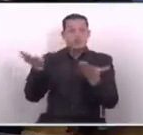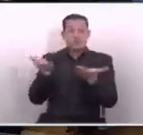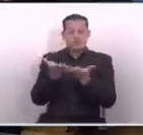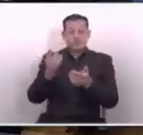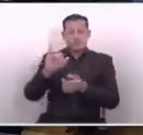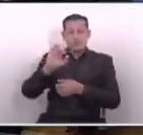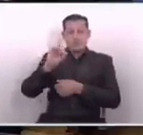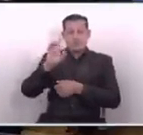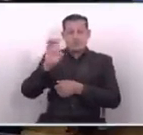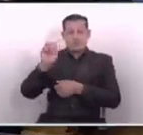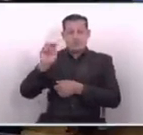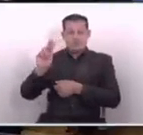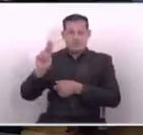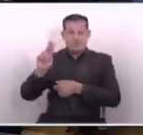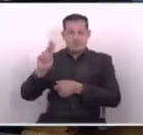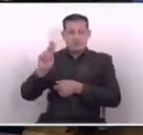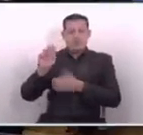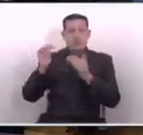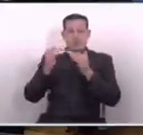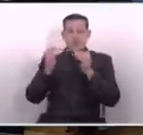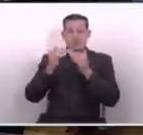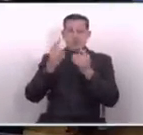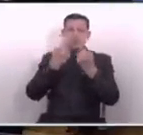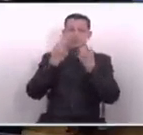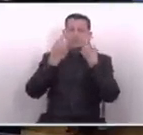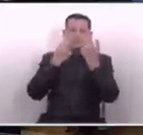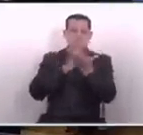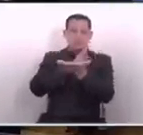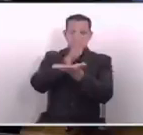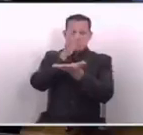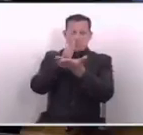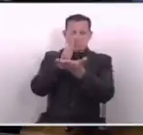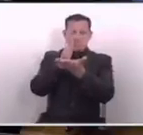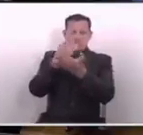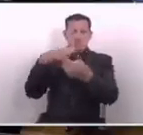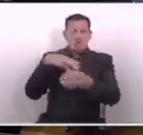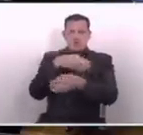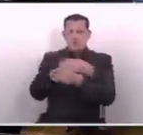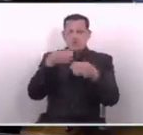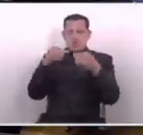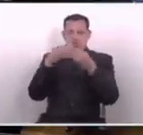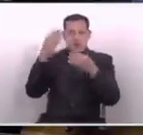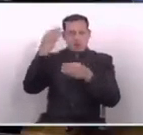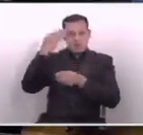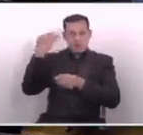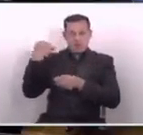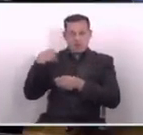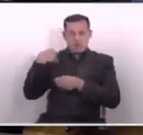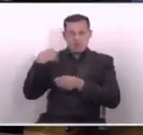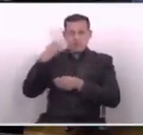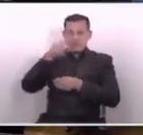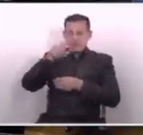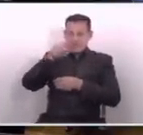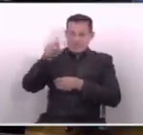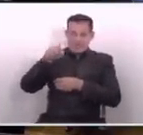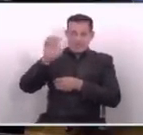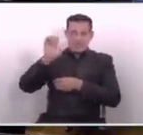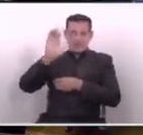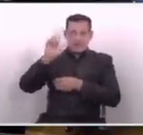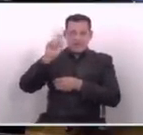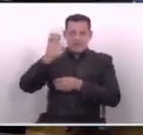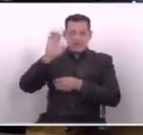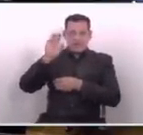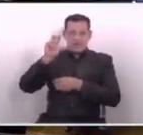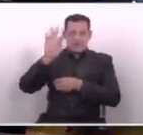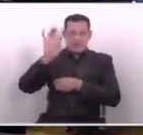el ISDEMO, incluso en una visita que hizo la Comisión de la Mujer a Zacatecoluca, donde